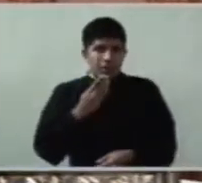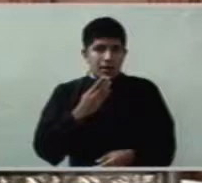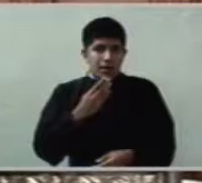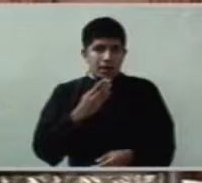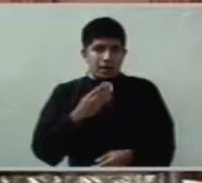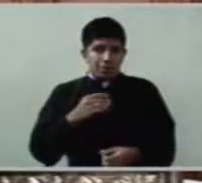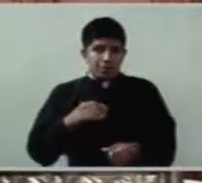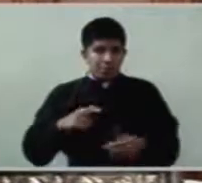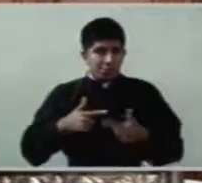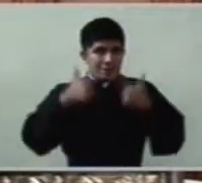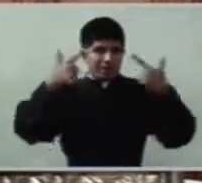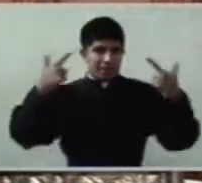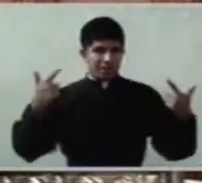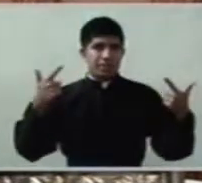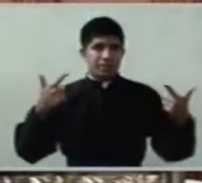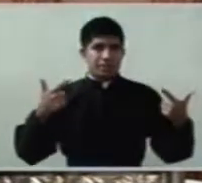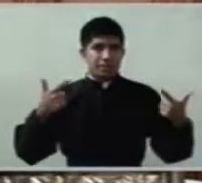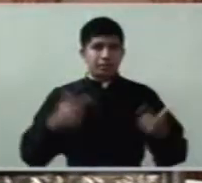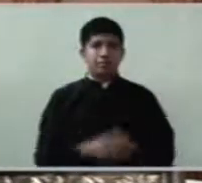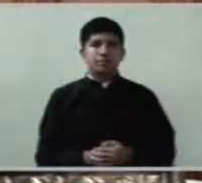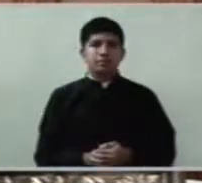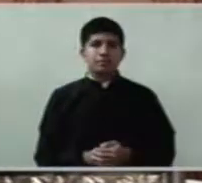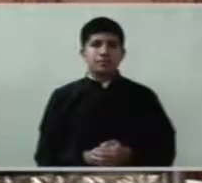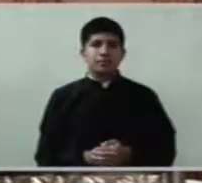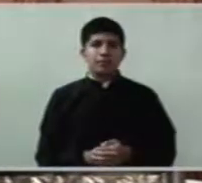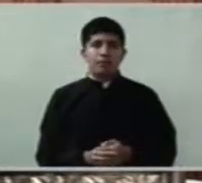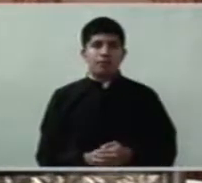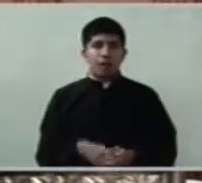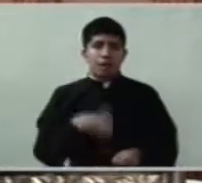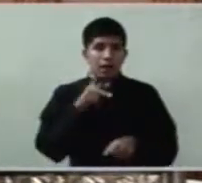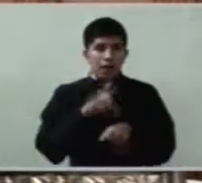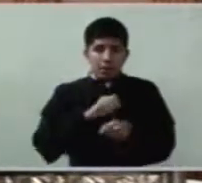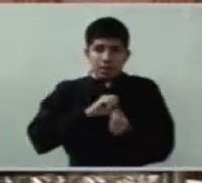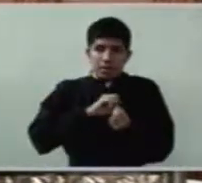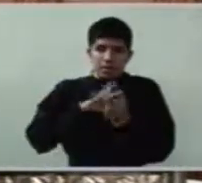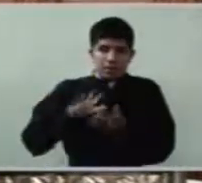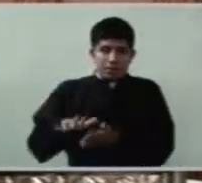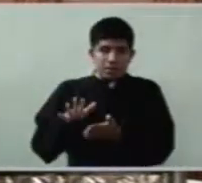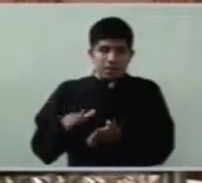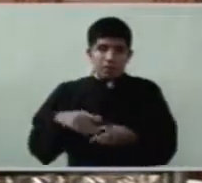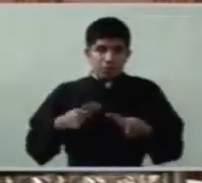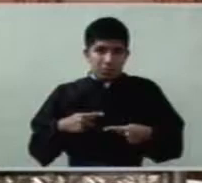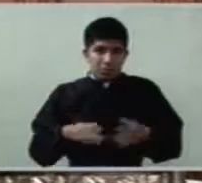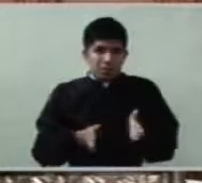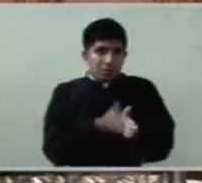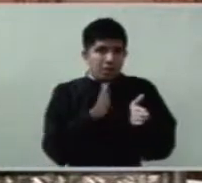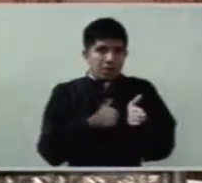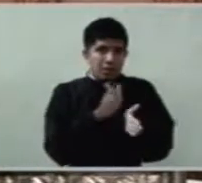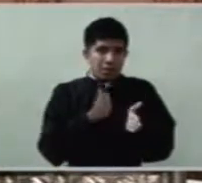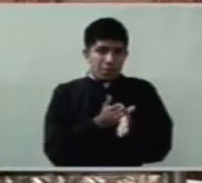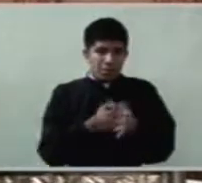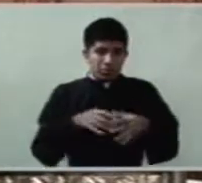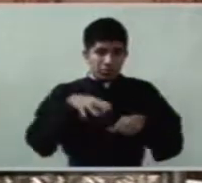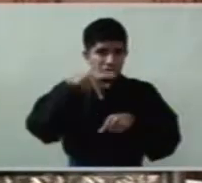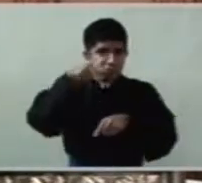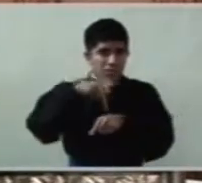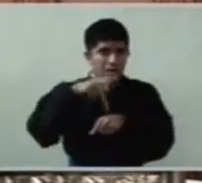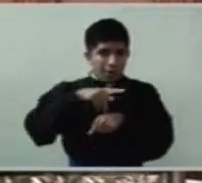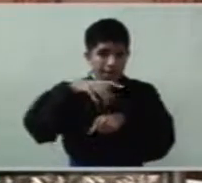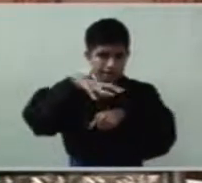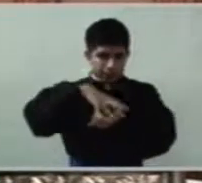patente la piedra que desecharon los constructores es la piedra principal